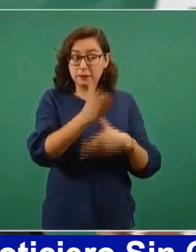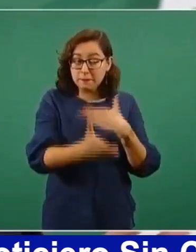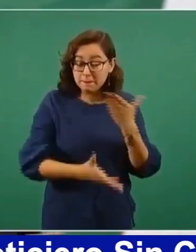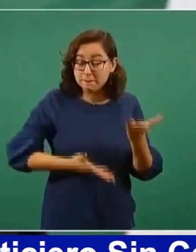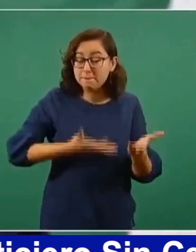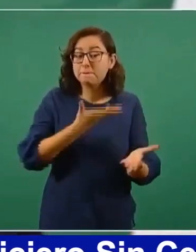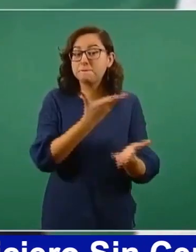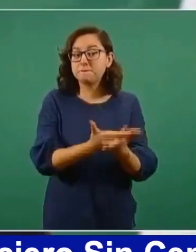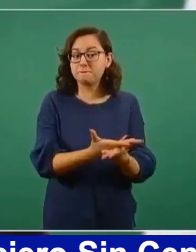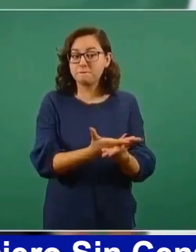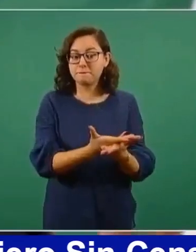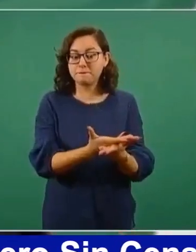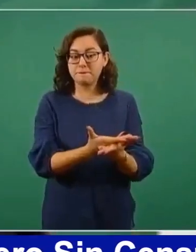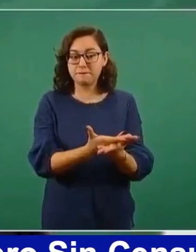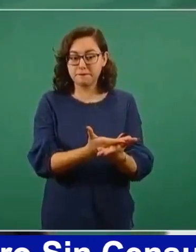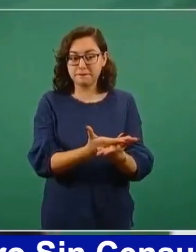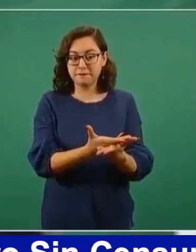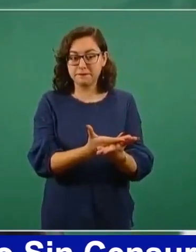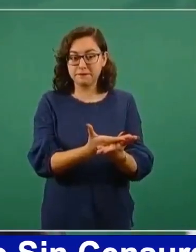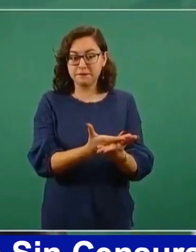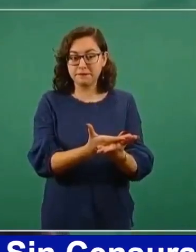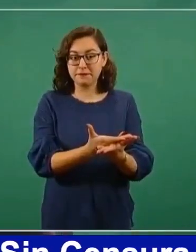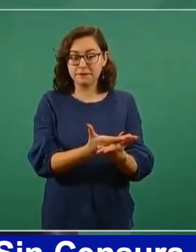tratara,